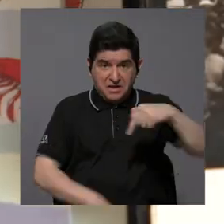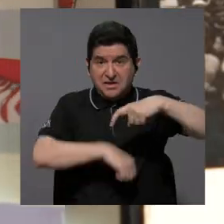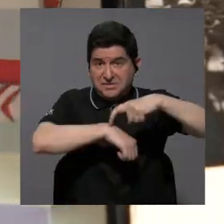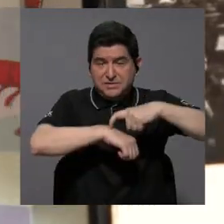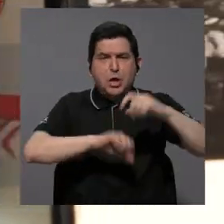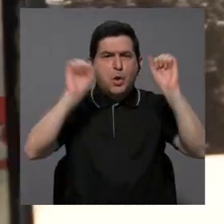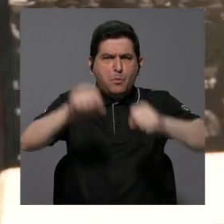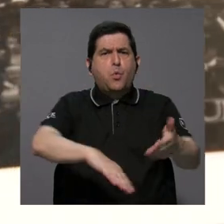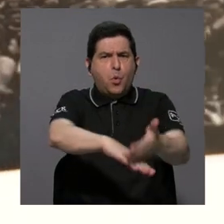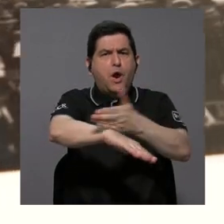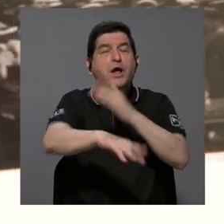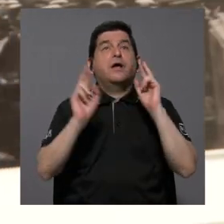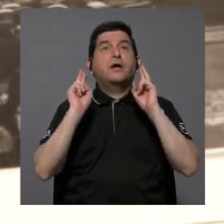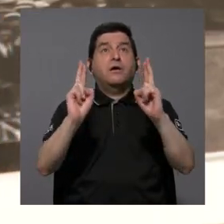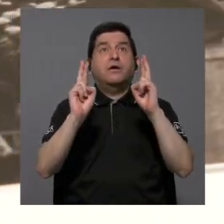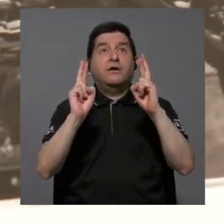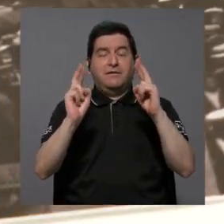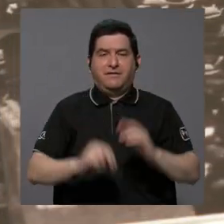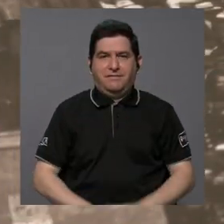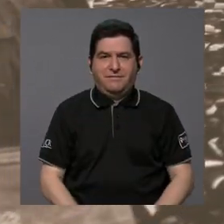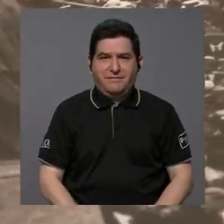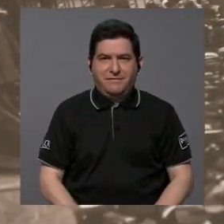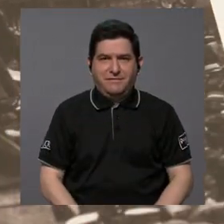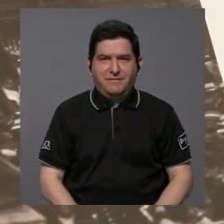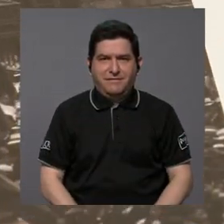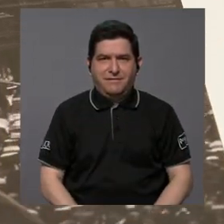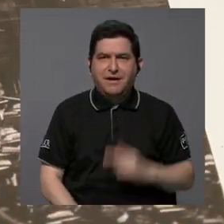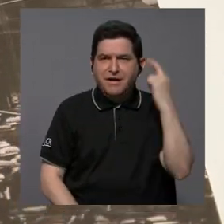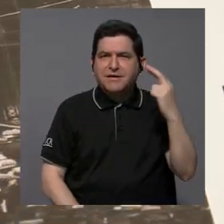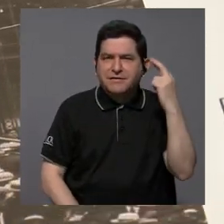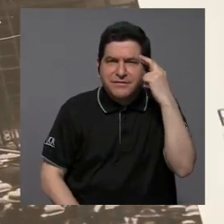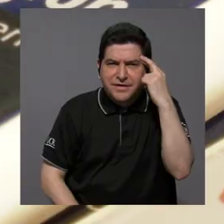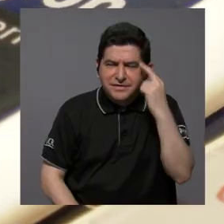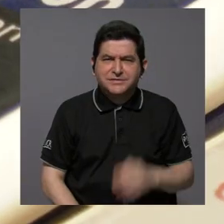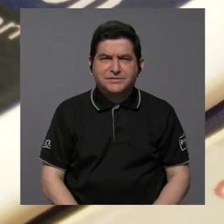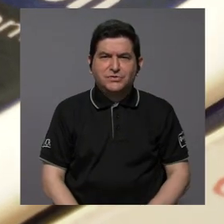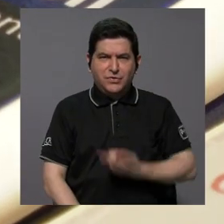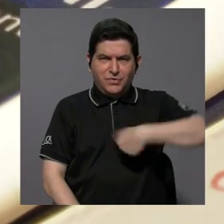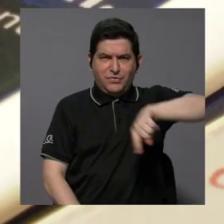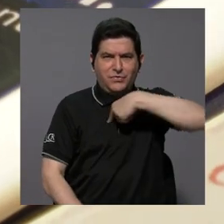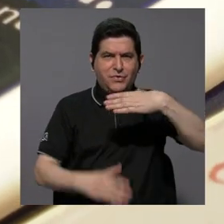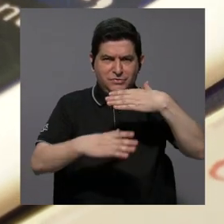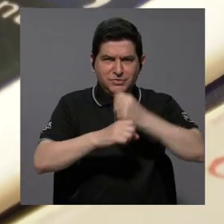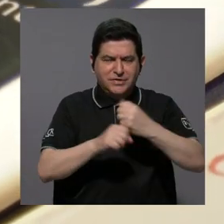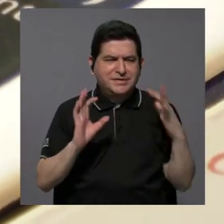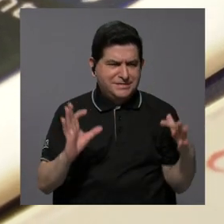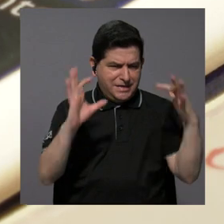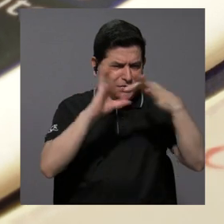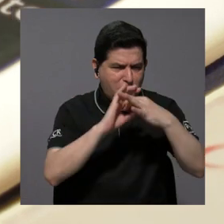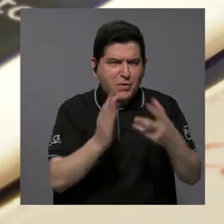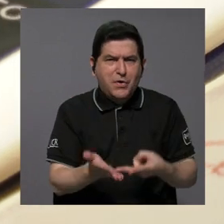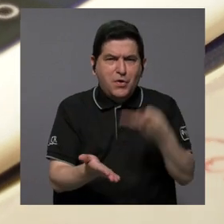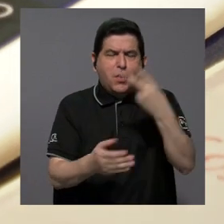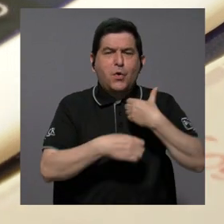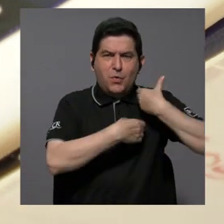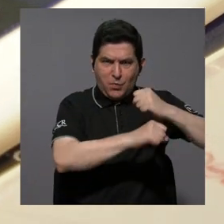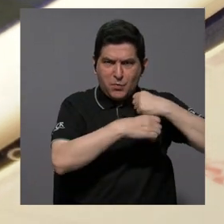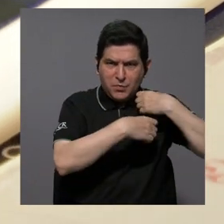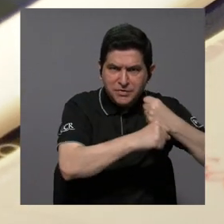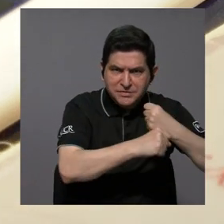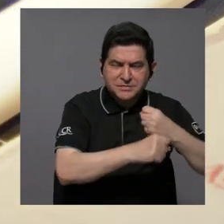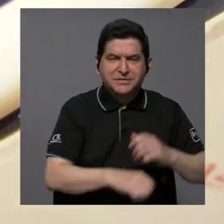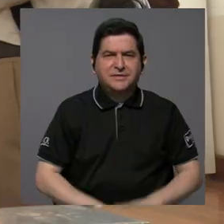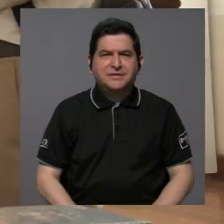crecer y ojalá que crezca, entre otras cosas, porque también hemos podido hacer un vínculo muy rico con las municipalidades,